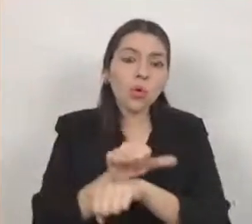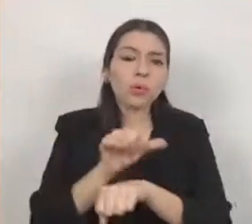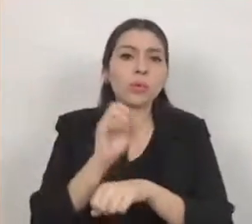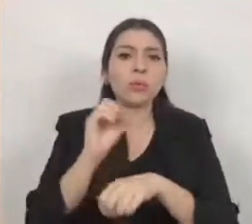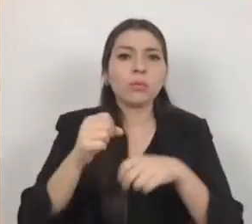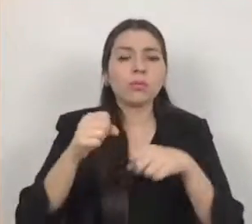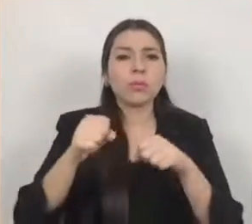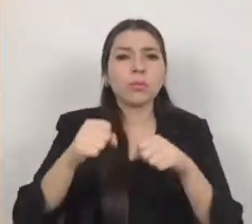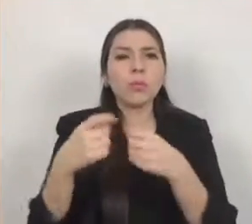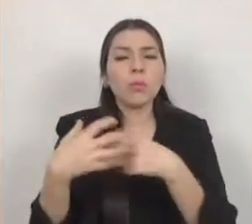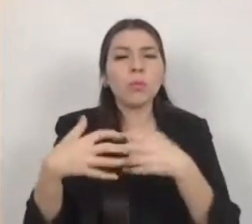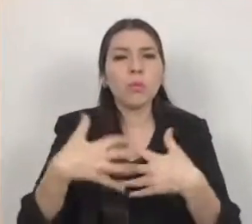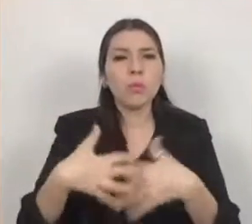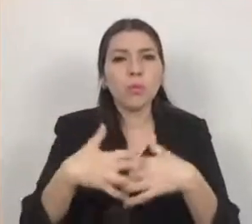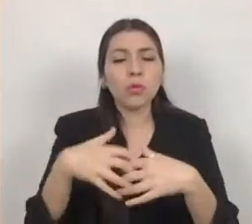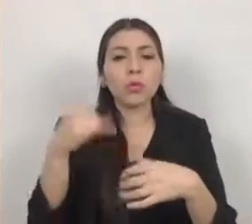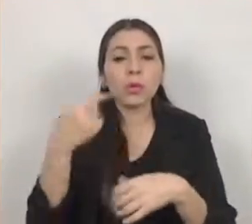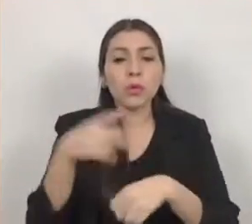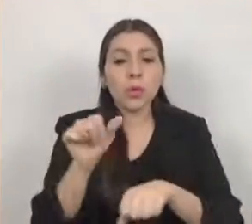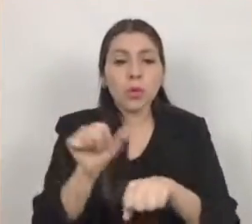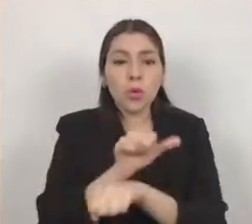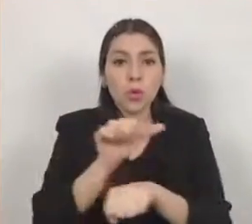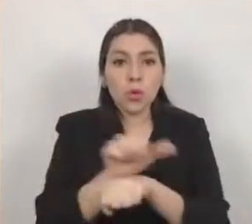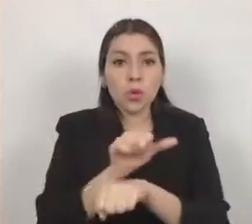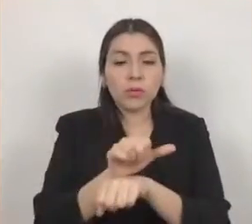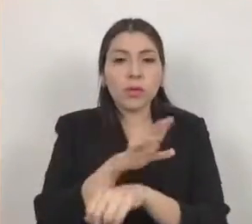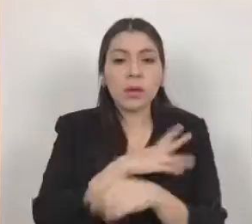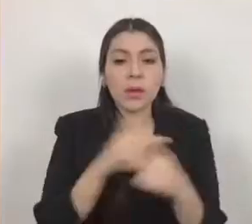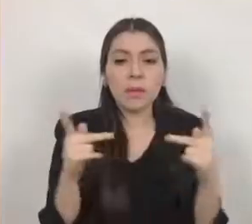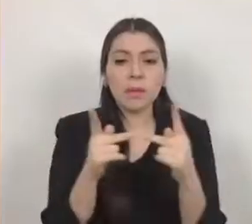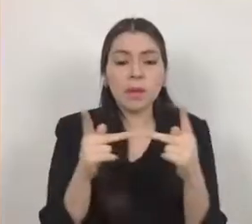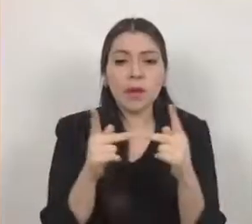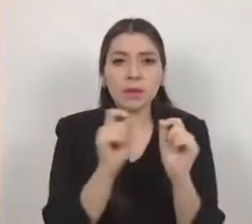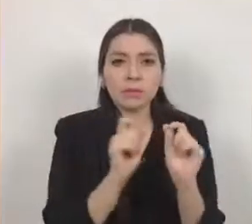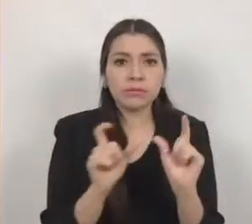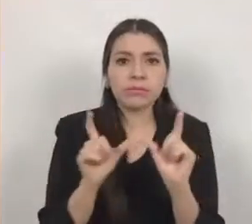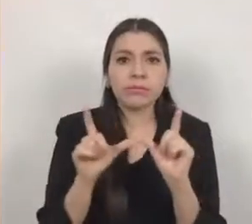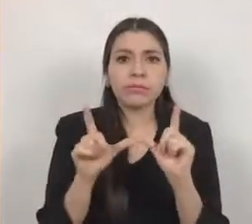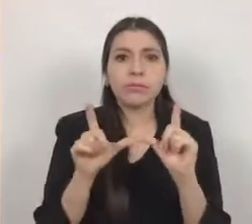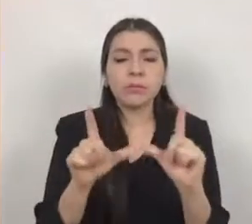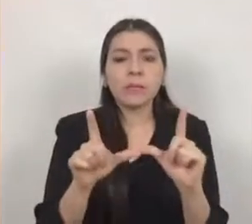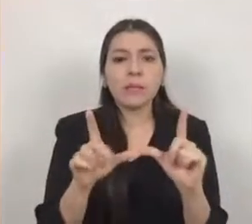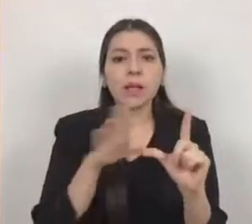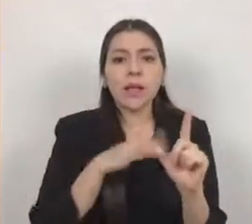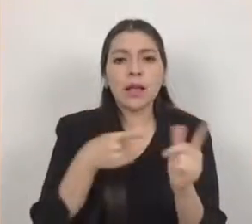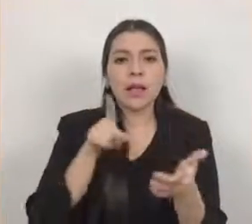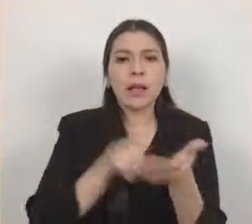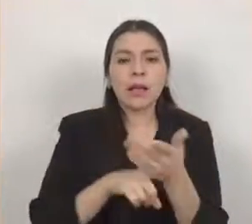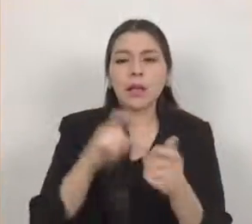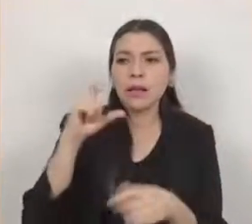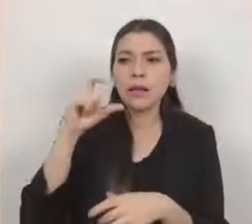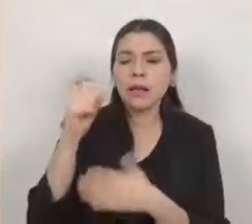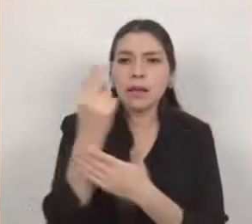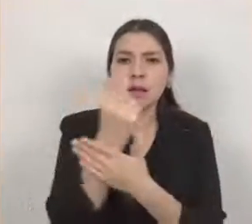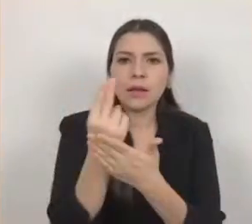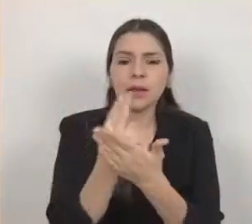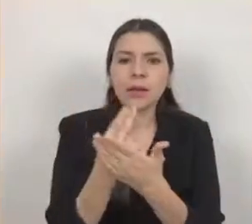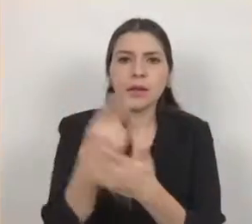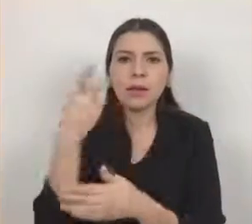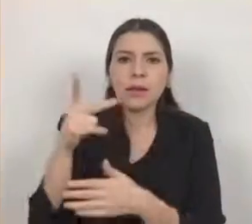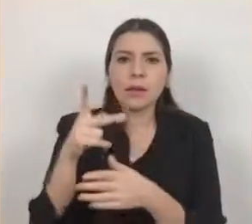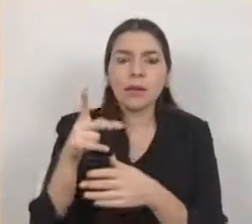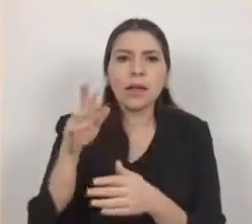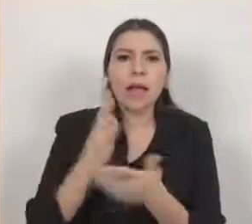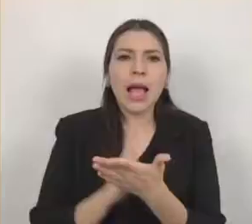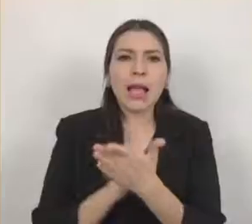las placas de su vehículo cuenten con el distintivo correspondiente que contenga el símbolo internacional de accesibilidad